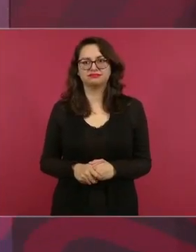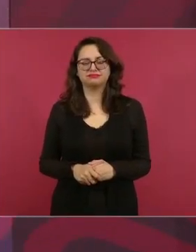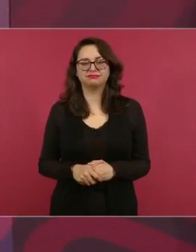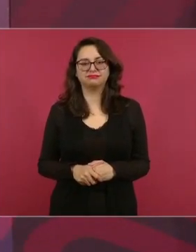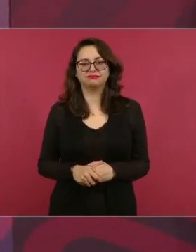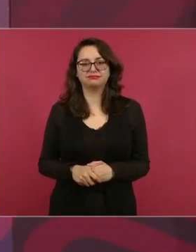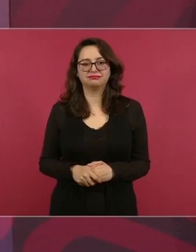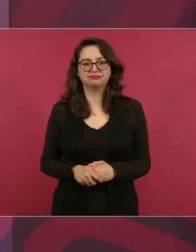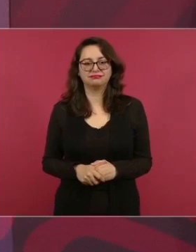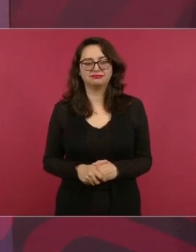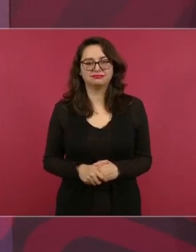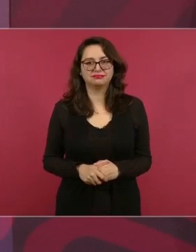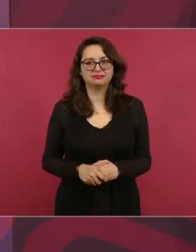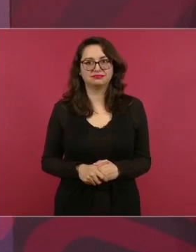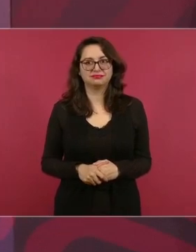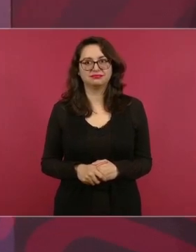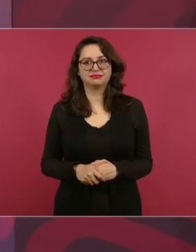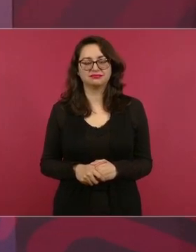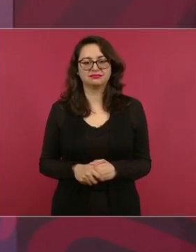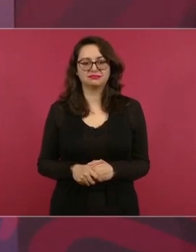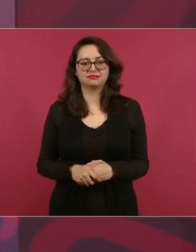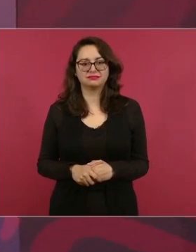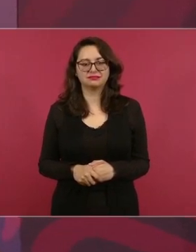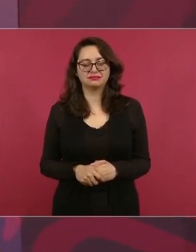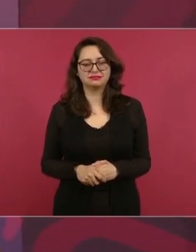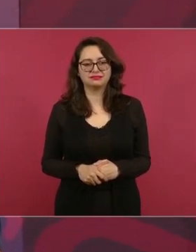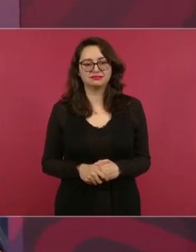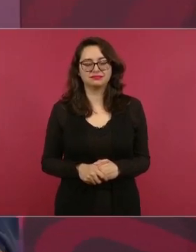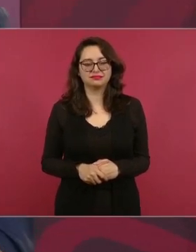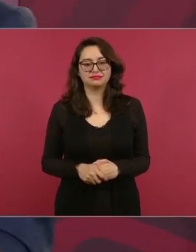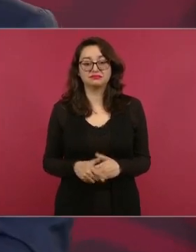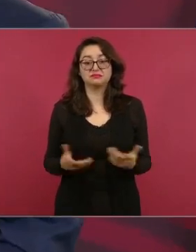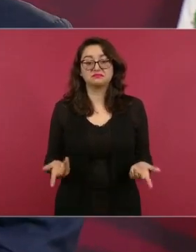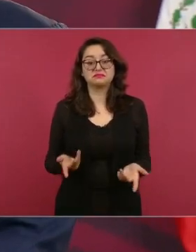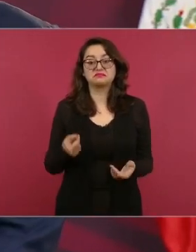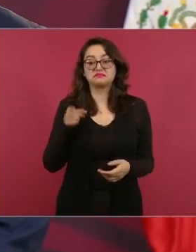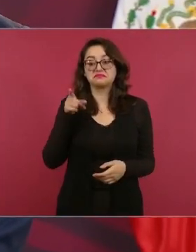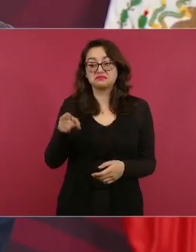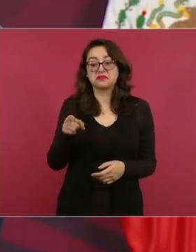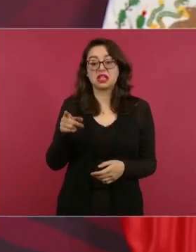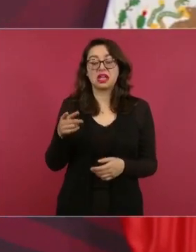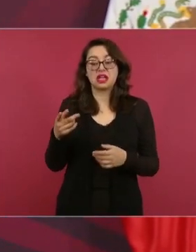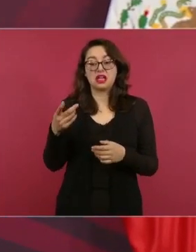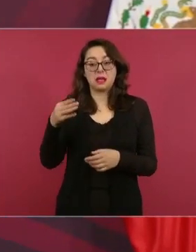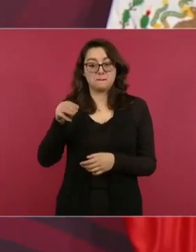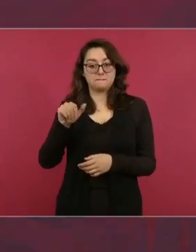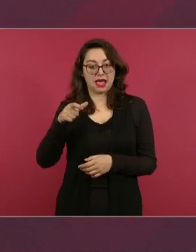Maquiavel en el medioevo? el fin justifica los medios